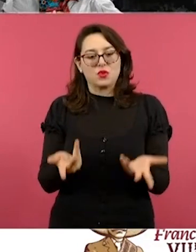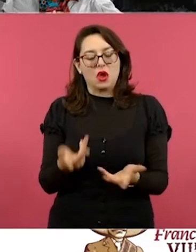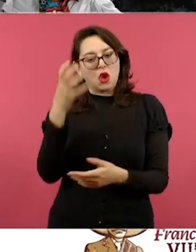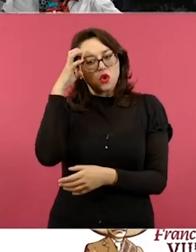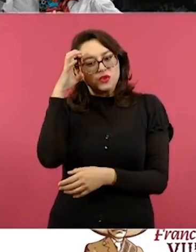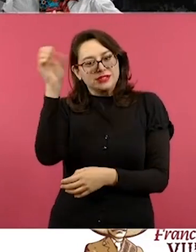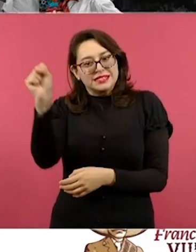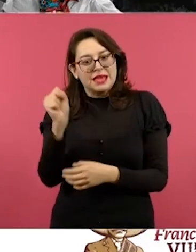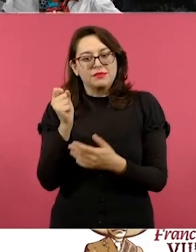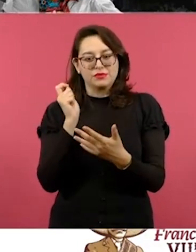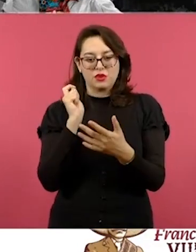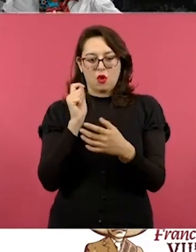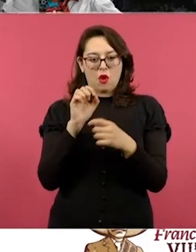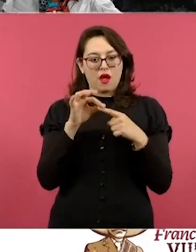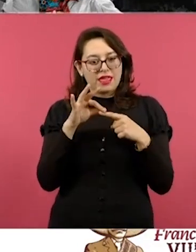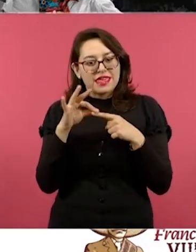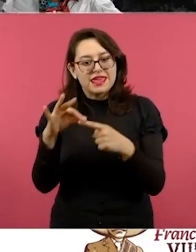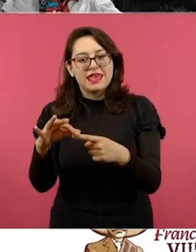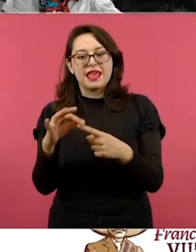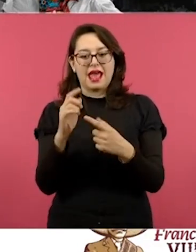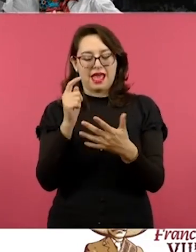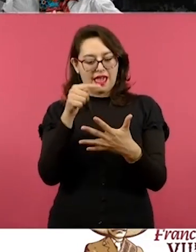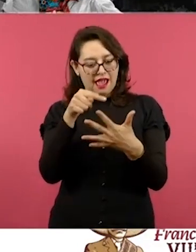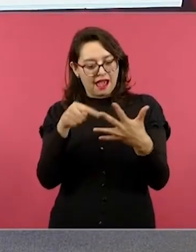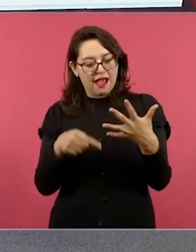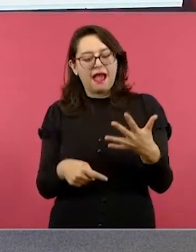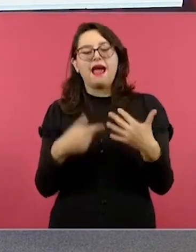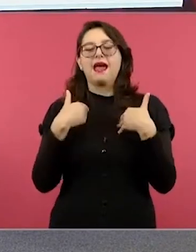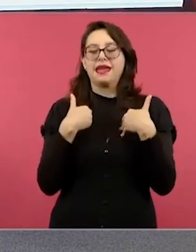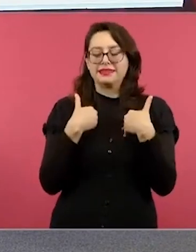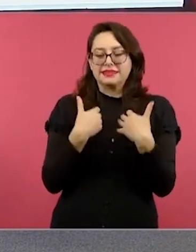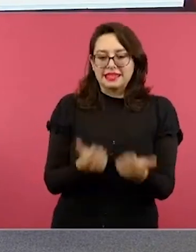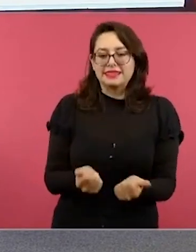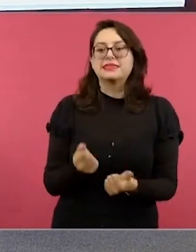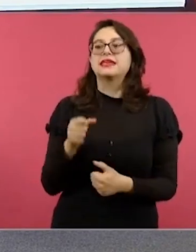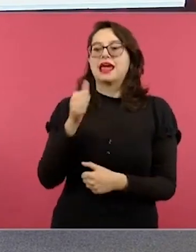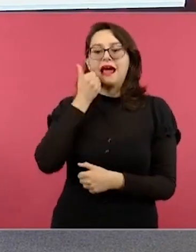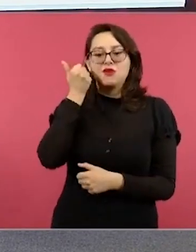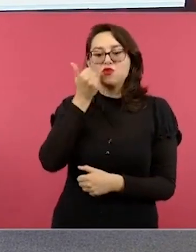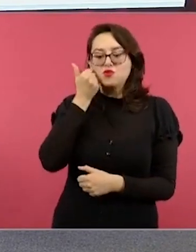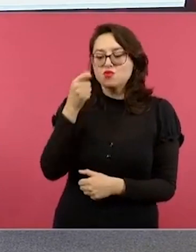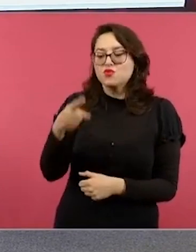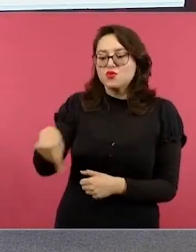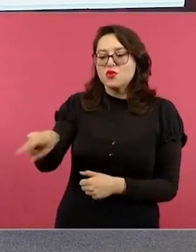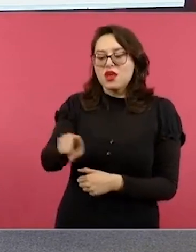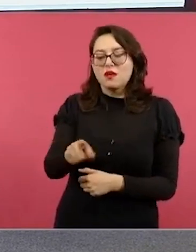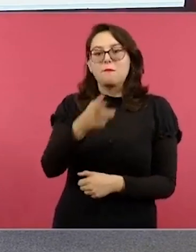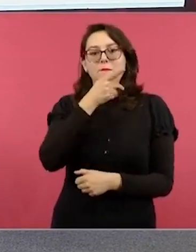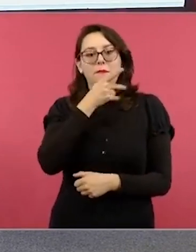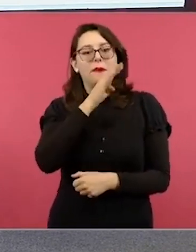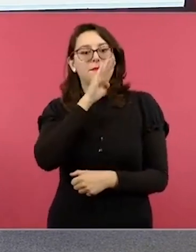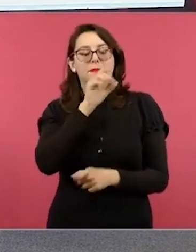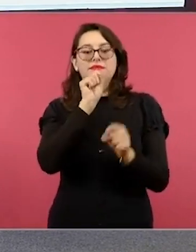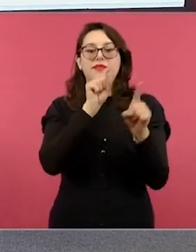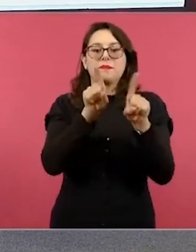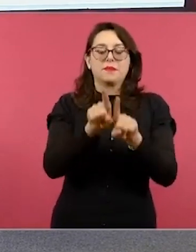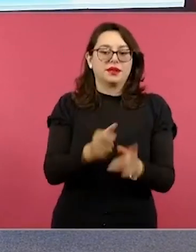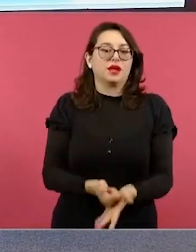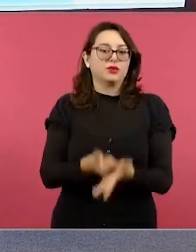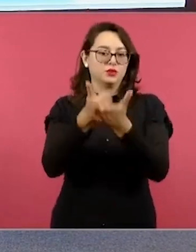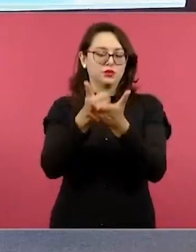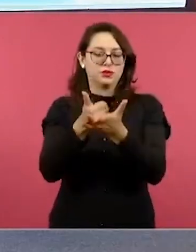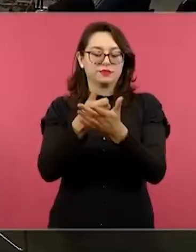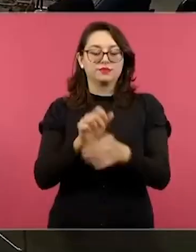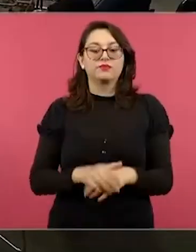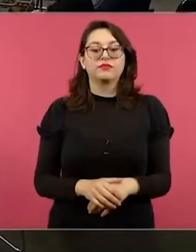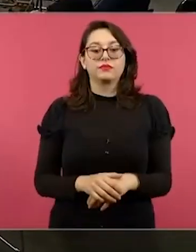como guía de lo que el niño vio en la clase. Ayuda a los padres de familia, pero también, en la siguiente por favor, al